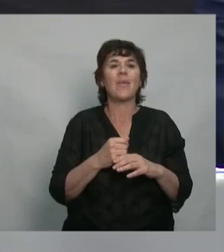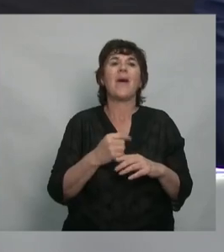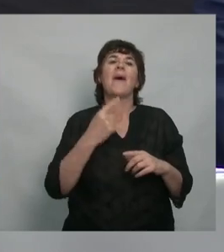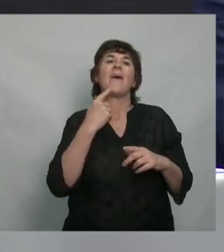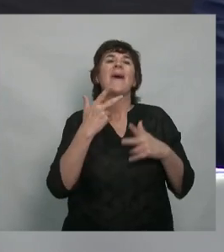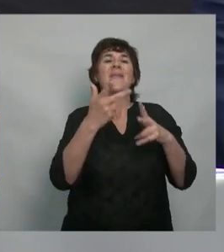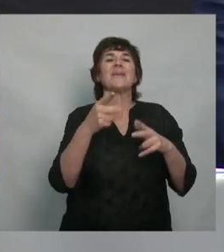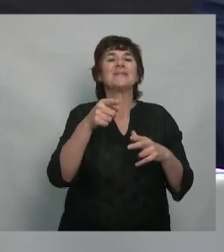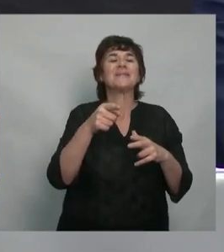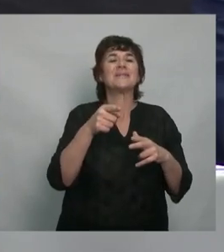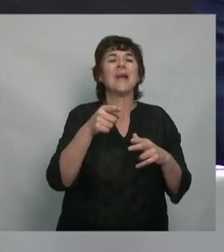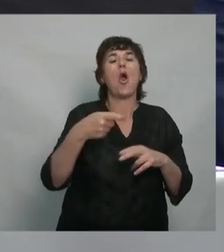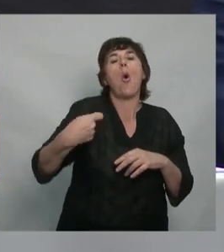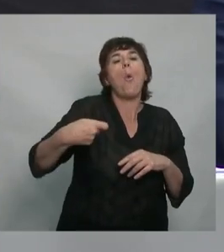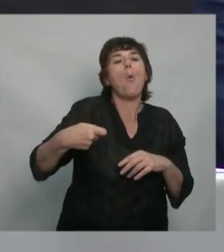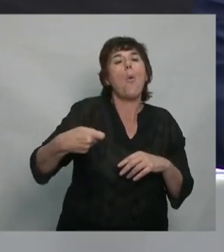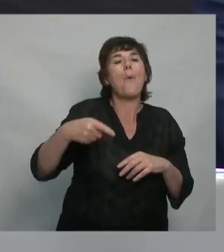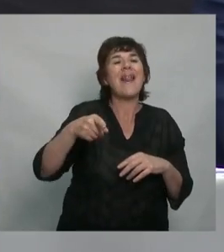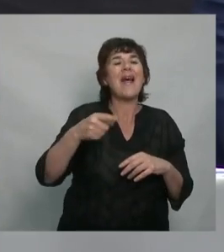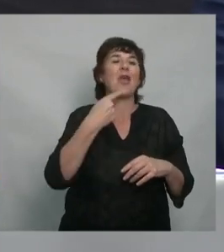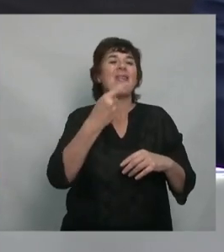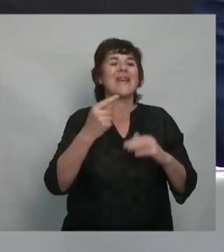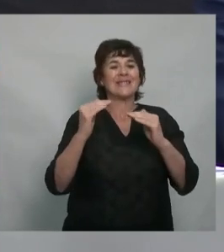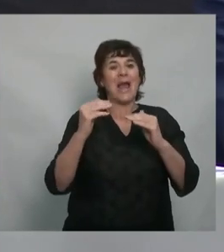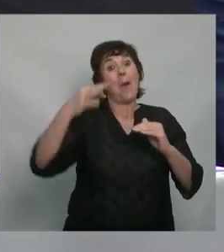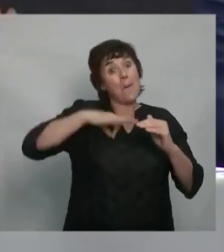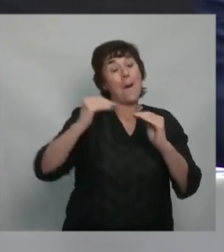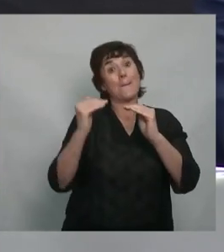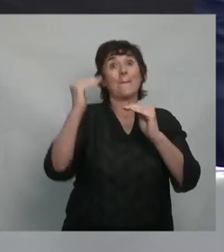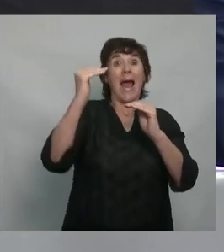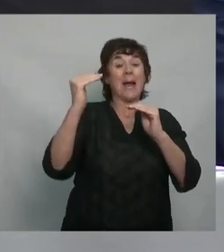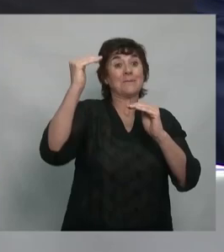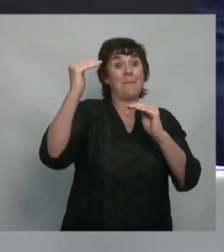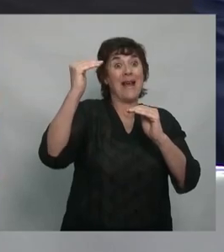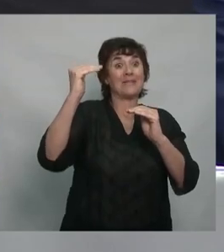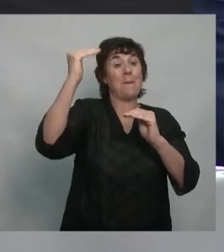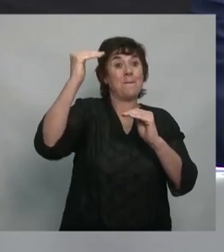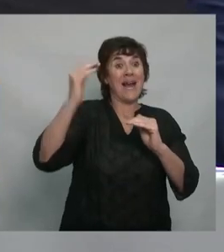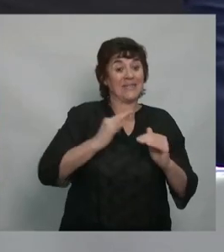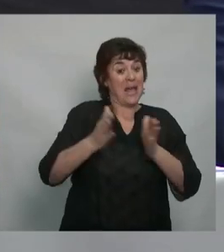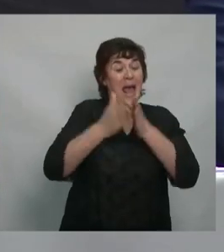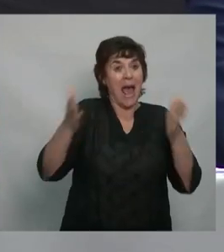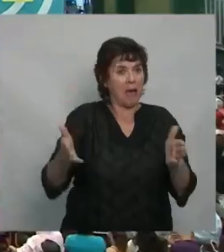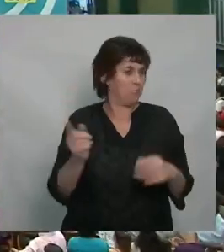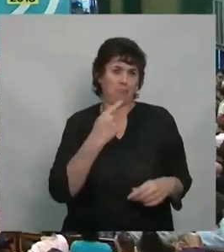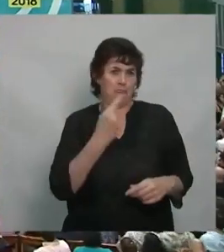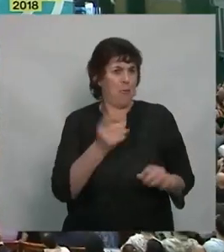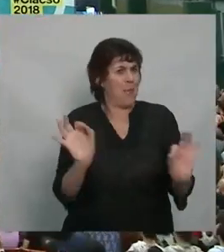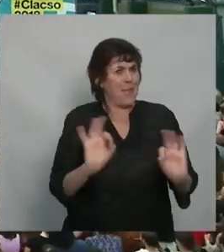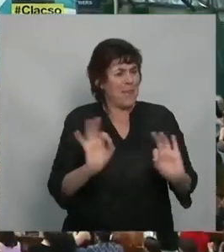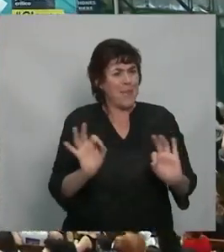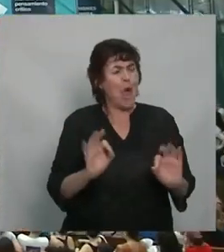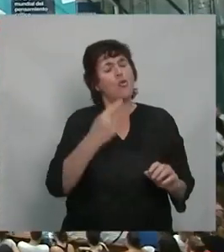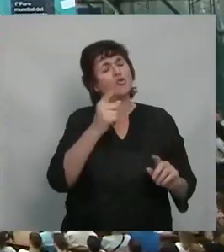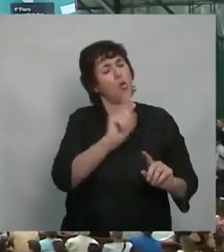eliminar la movilidad jubilatoria ni que se iban a eliminar las conquistas del PAMI, etcétera, etcétera. Al contrario, se dijo que todo